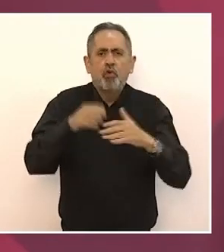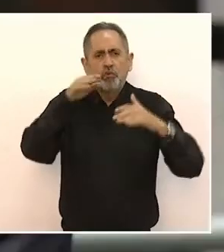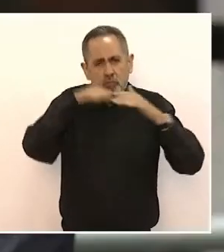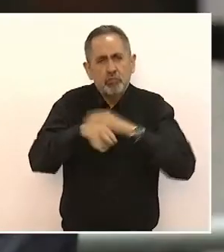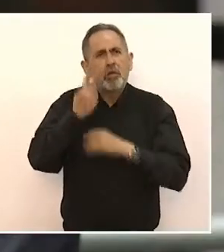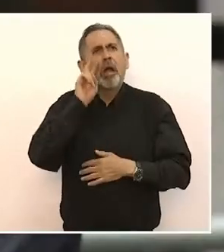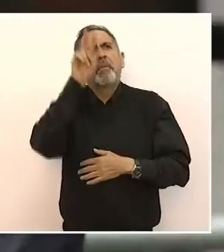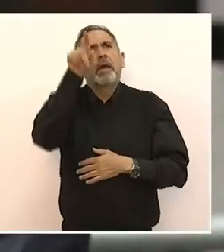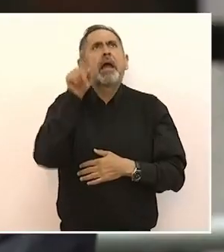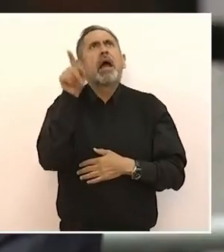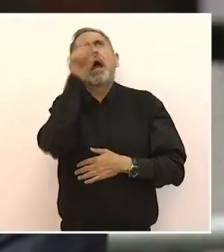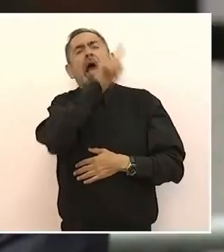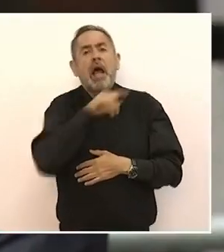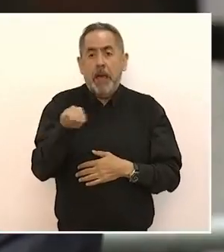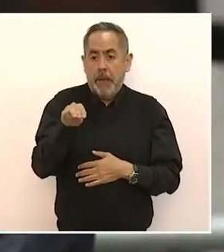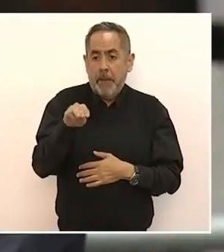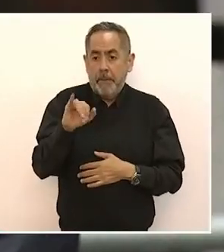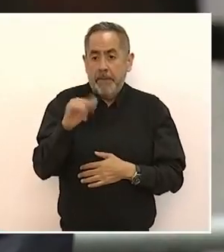Miguel Ángel.